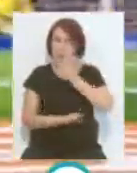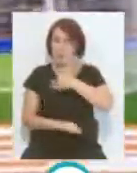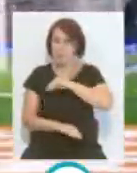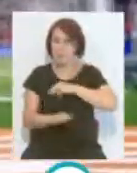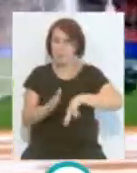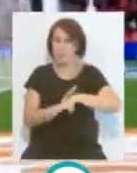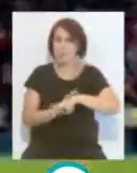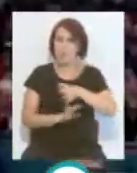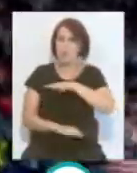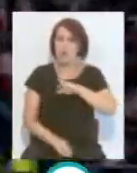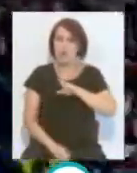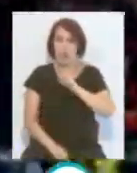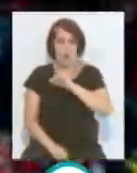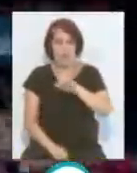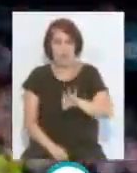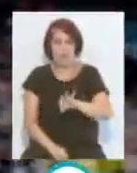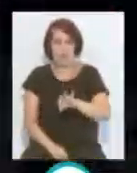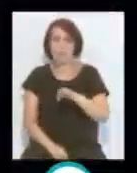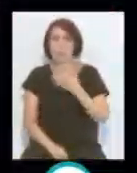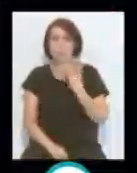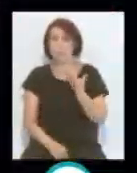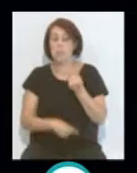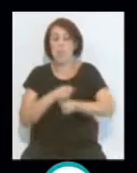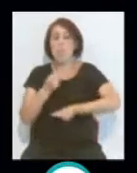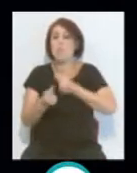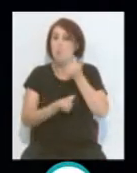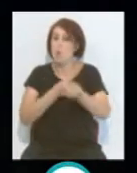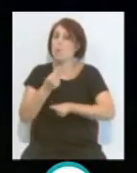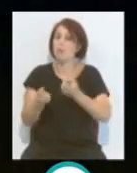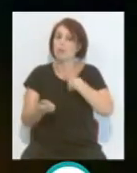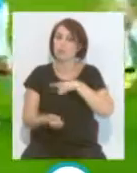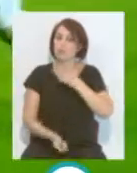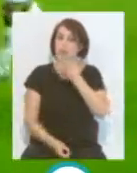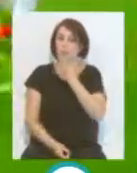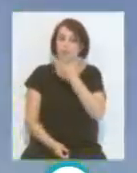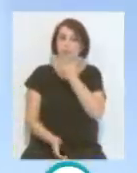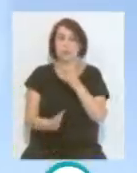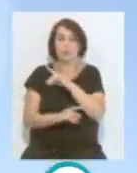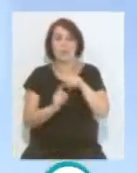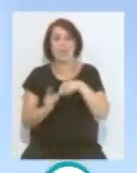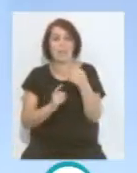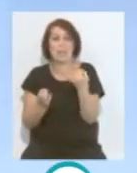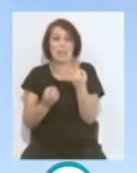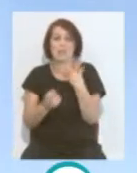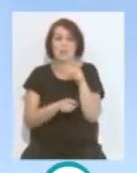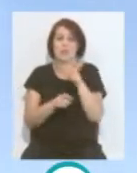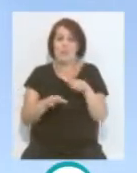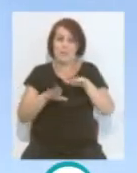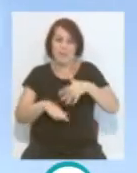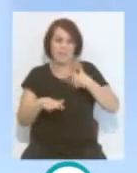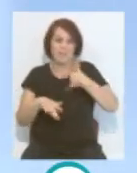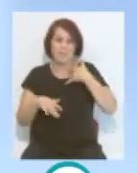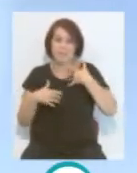en Las Rozas. Con lo cual, poquito a poco, ya vamos conociendo detalles de la próxima temporada que ilusionan mucho a los aficionados.